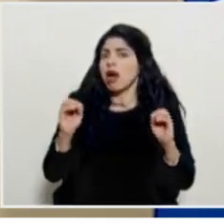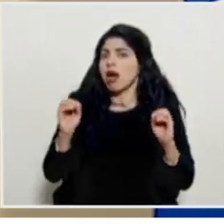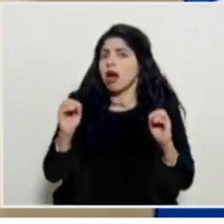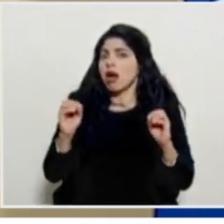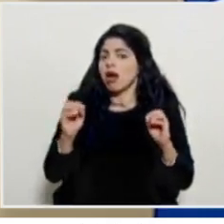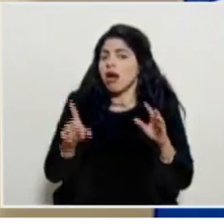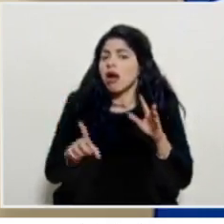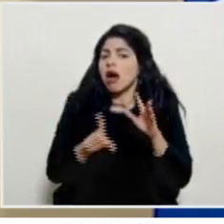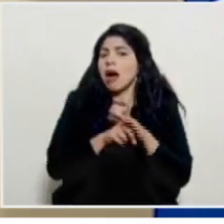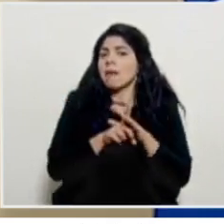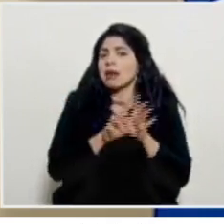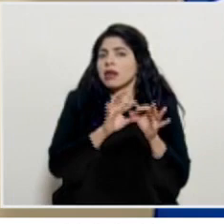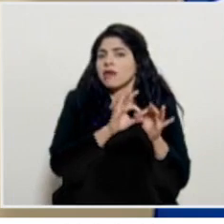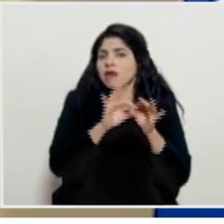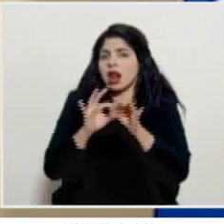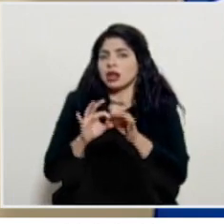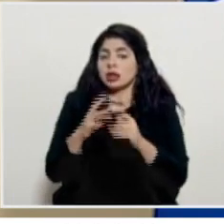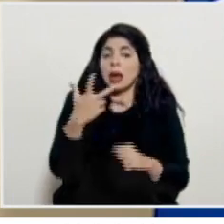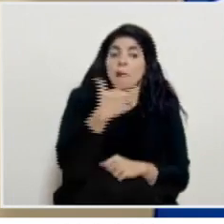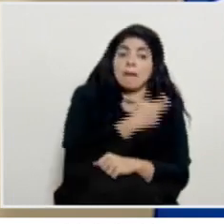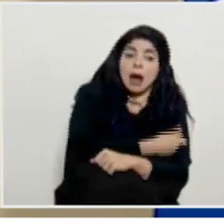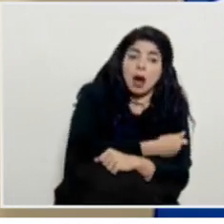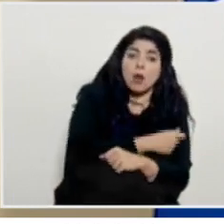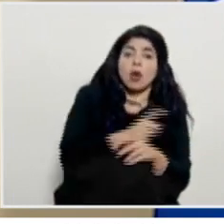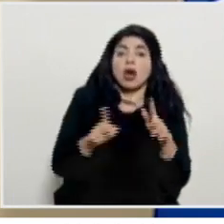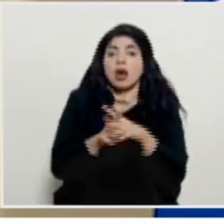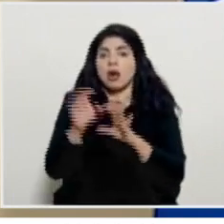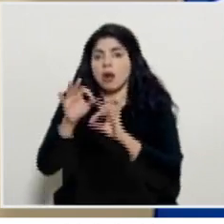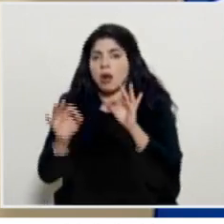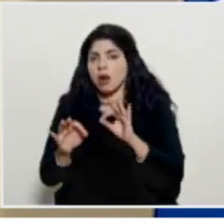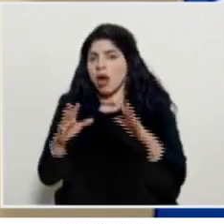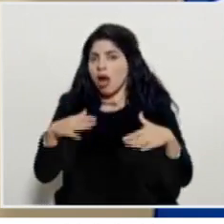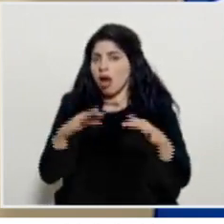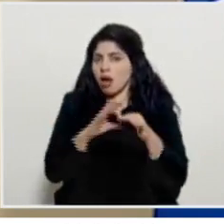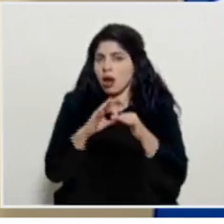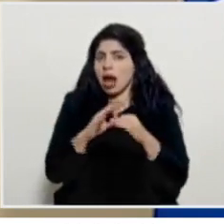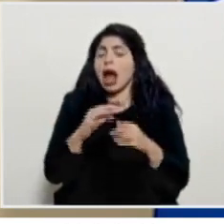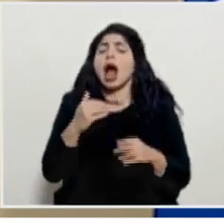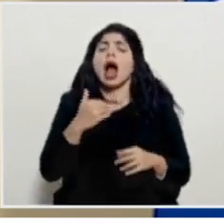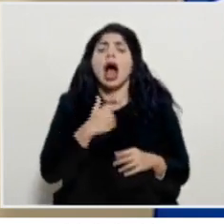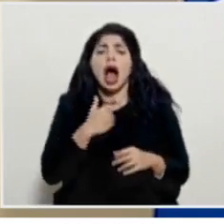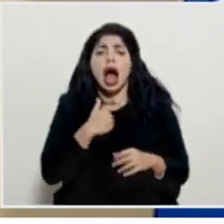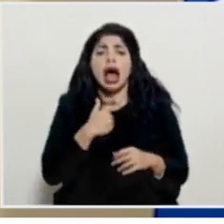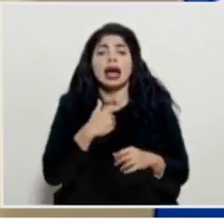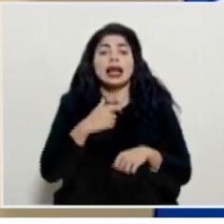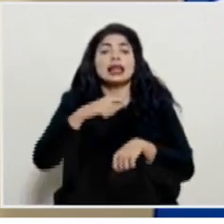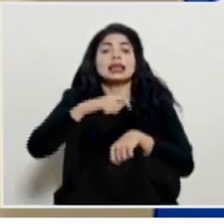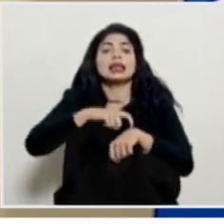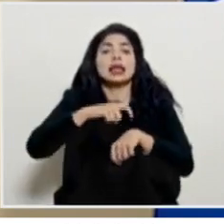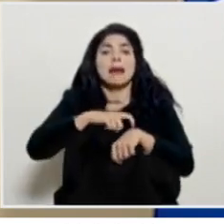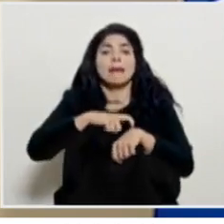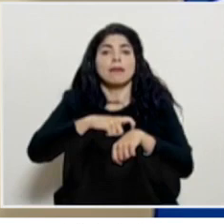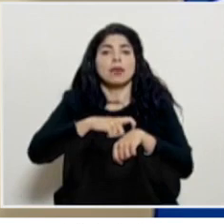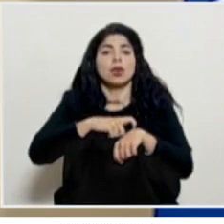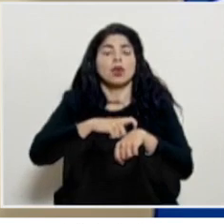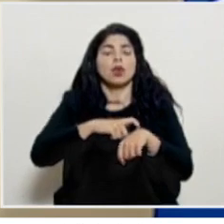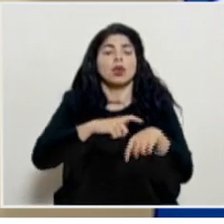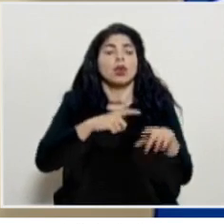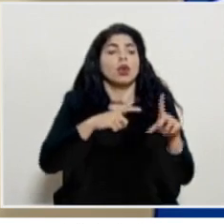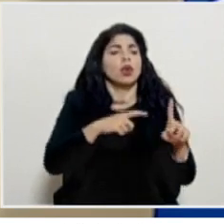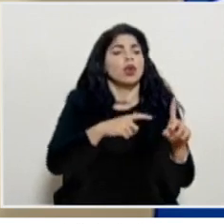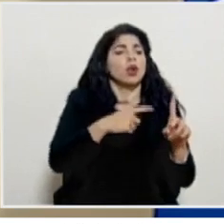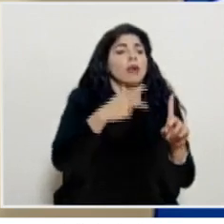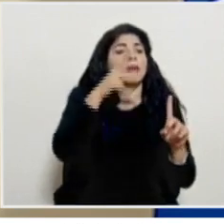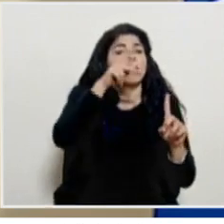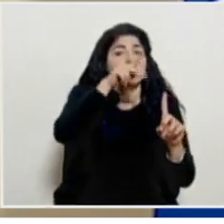relación de causa-efecto. O sea, sí existe una relación temporal en el tiempo entre la